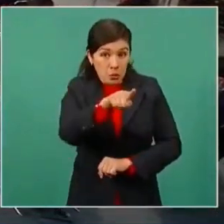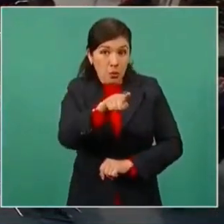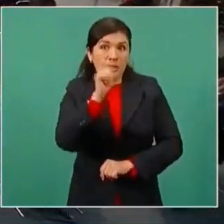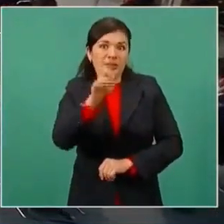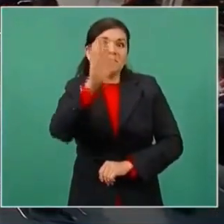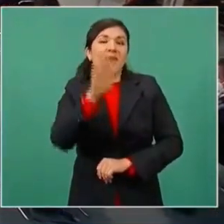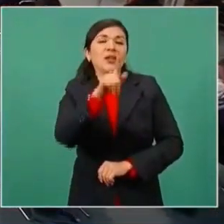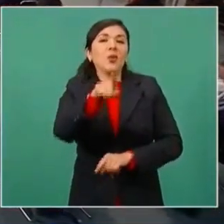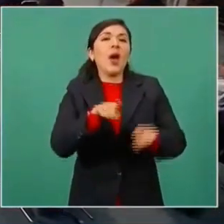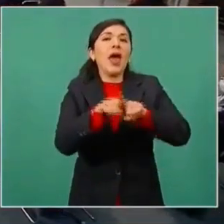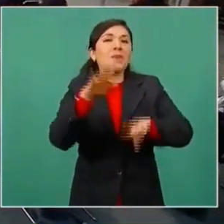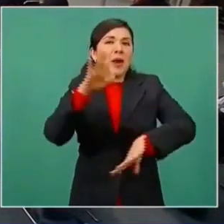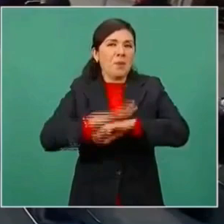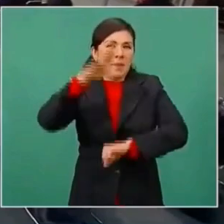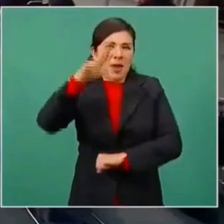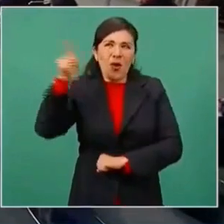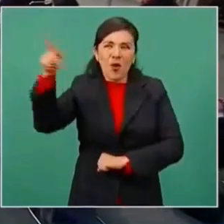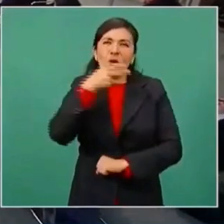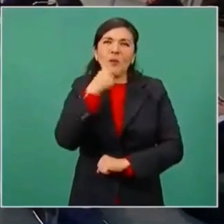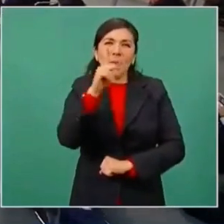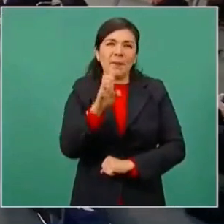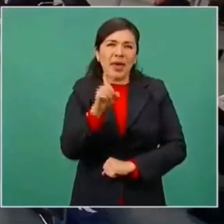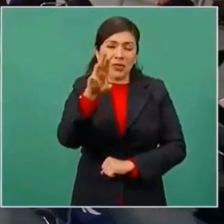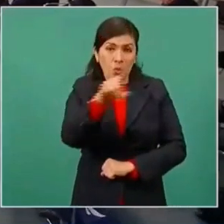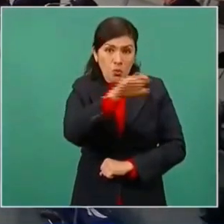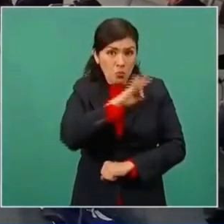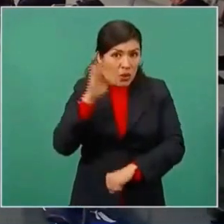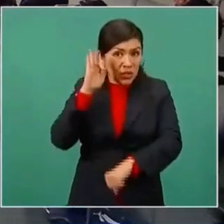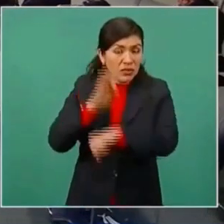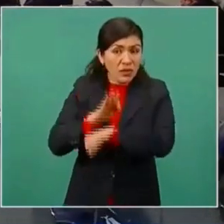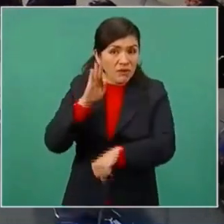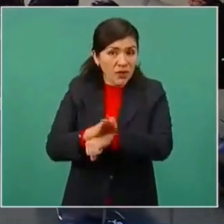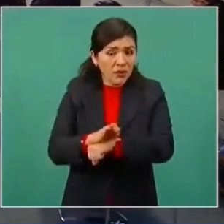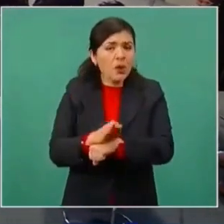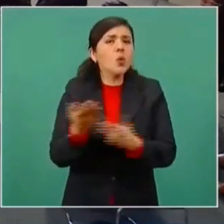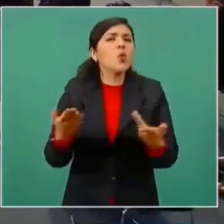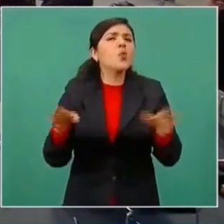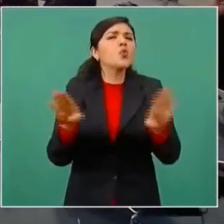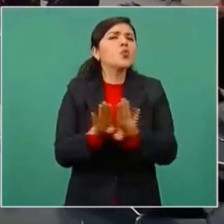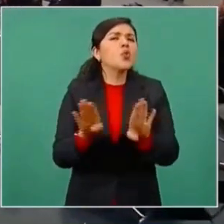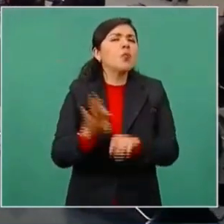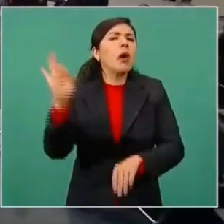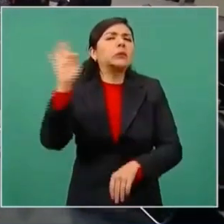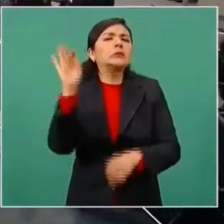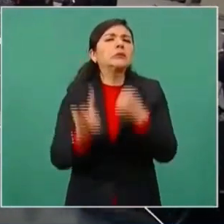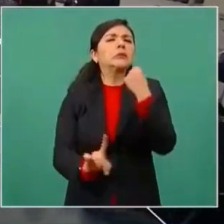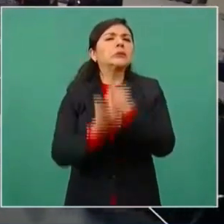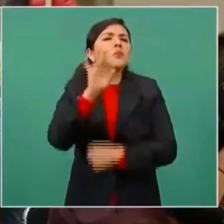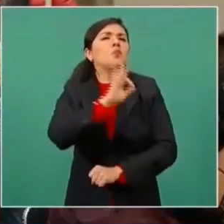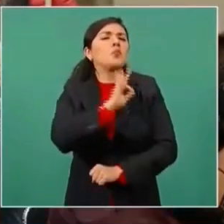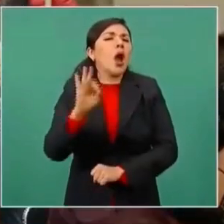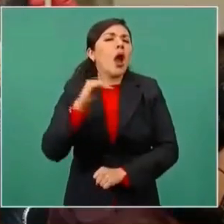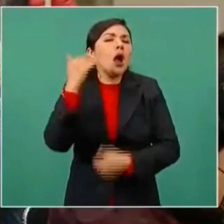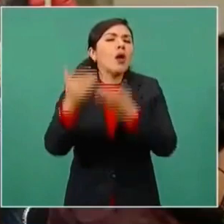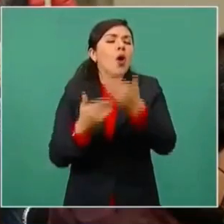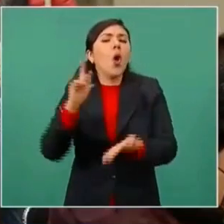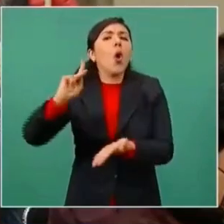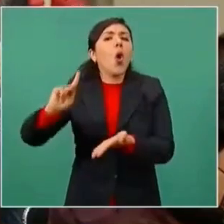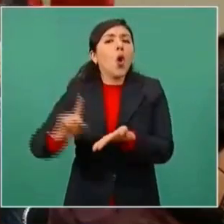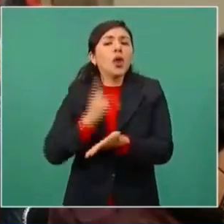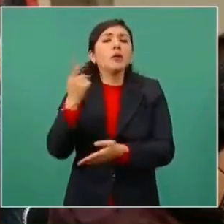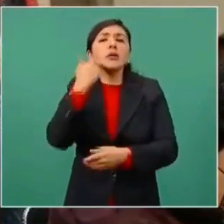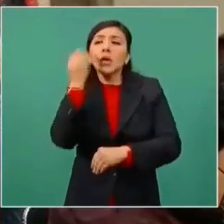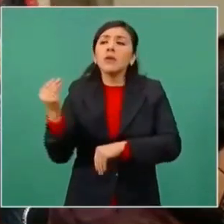de Don Pedro, podría defenderlo de una muy posible nueva solicitud de